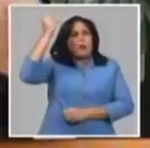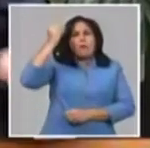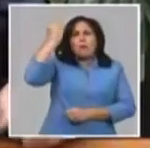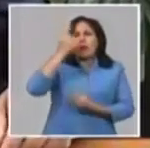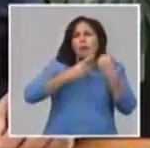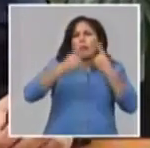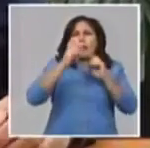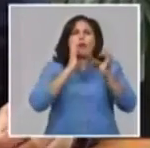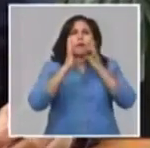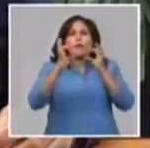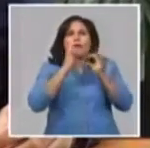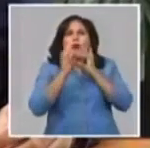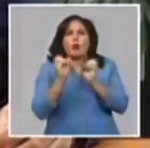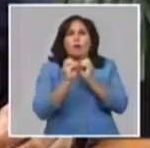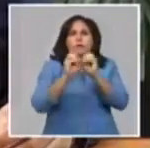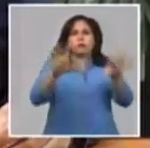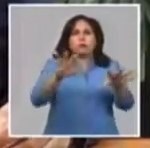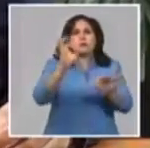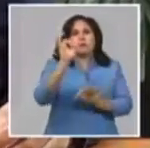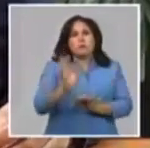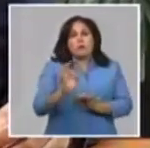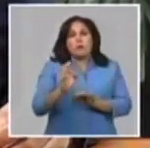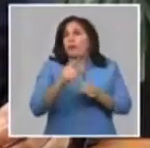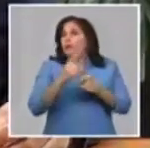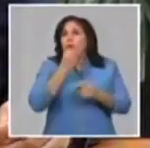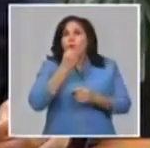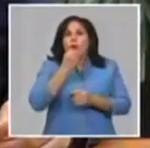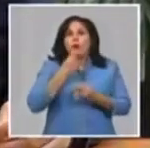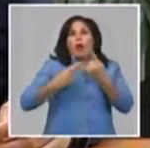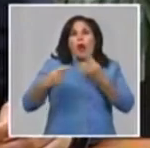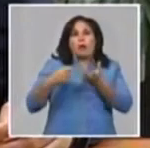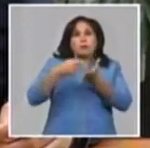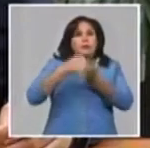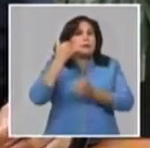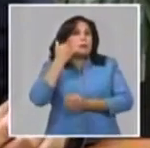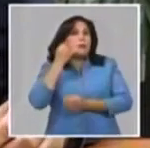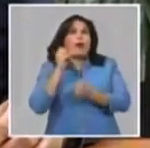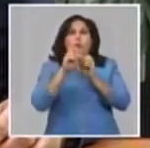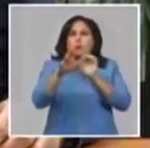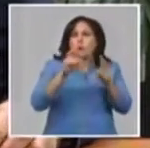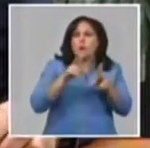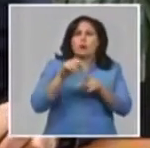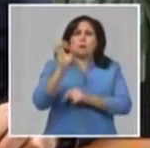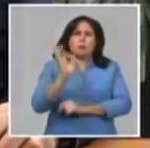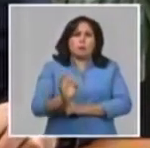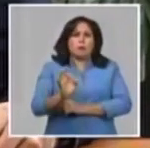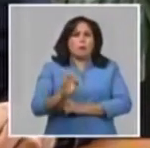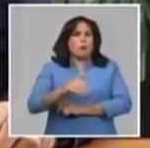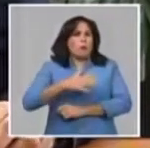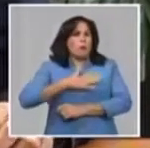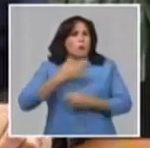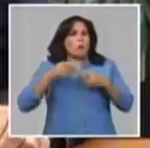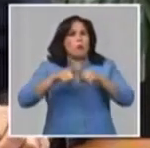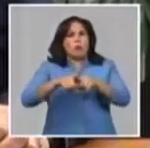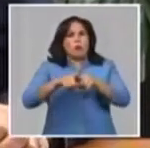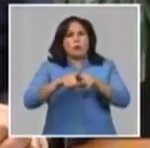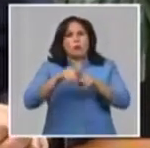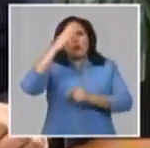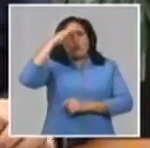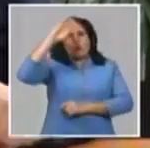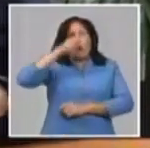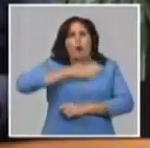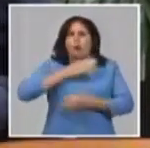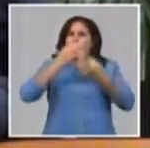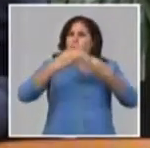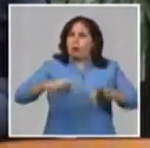arreglado para que la cultura siga acompañando a los cubanos, siga, sea una presencia viva entre